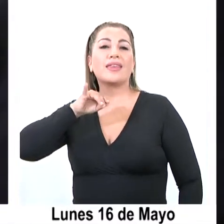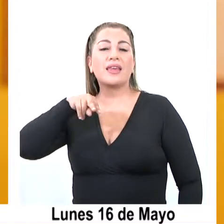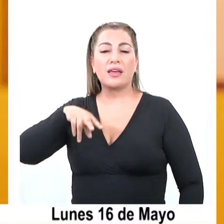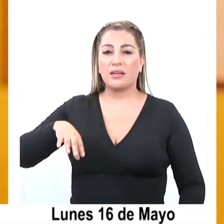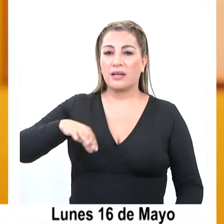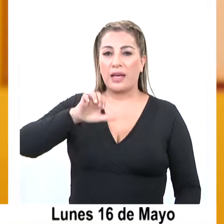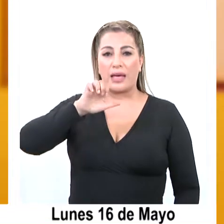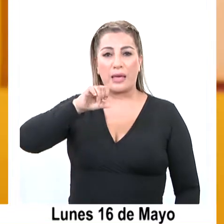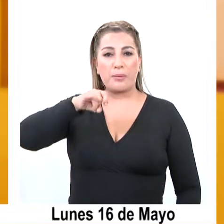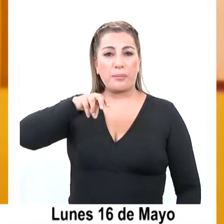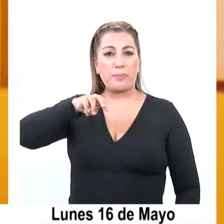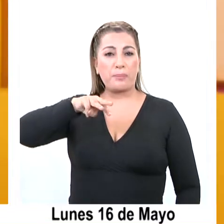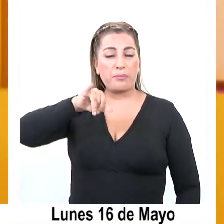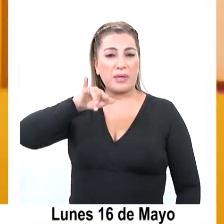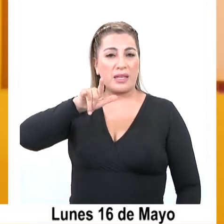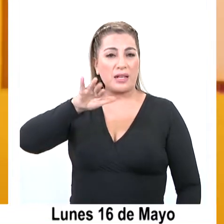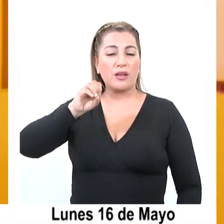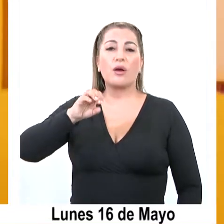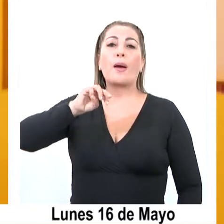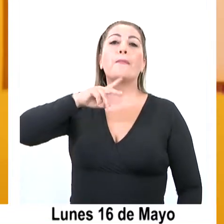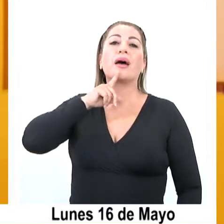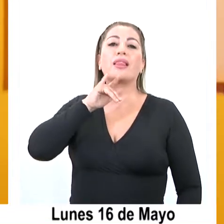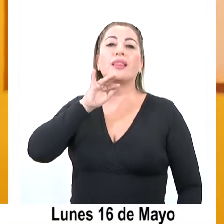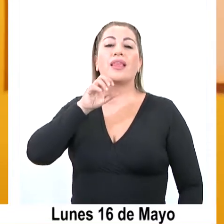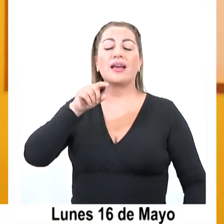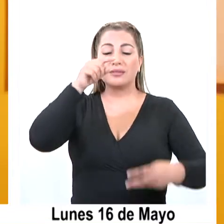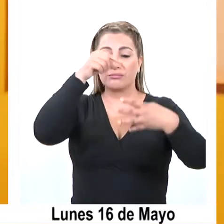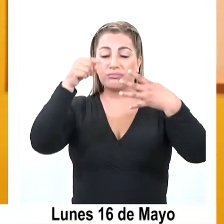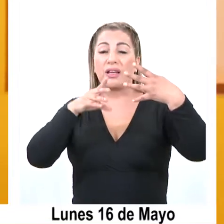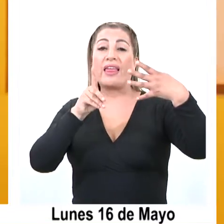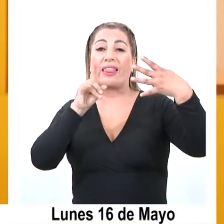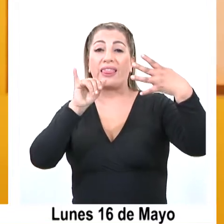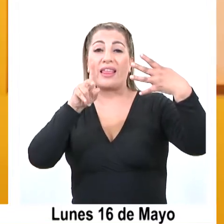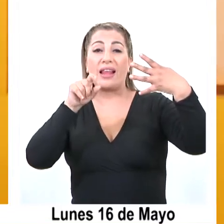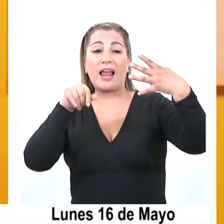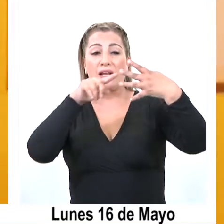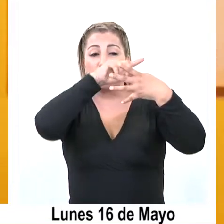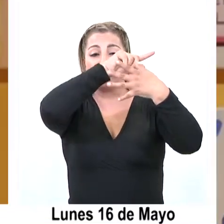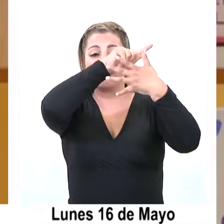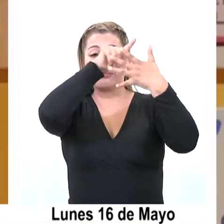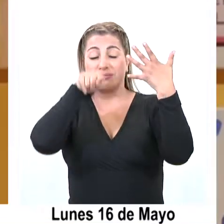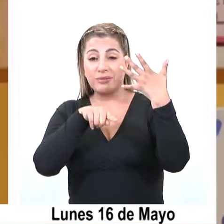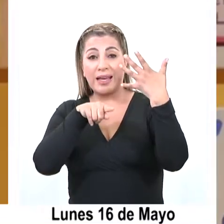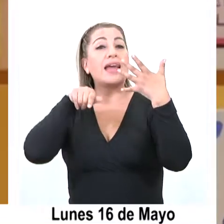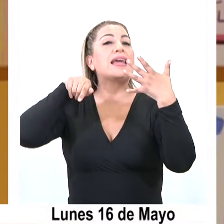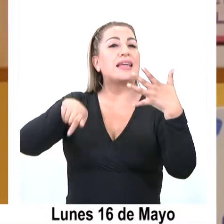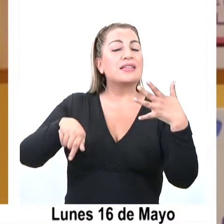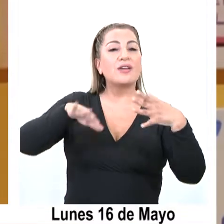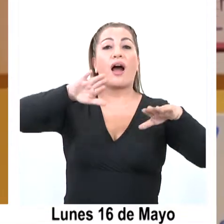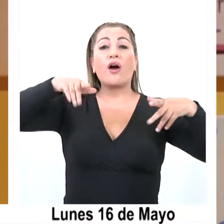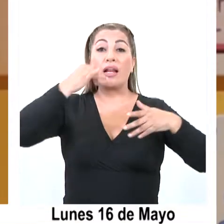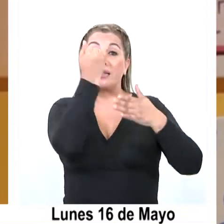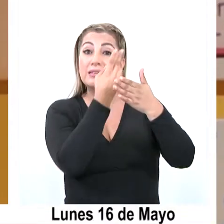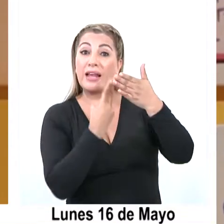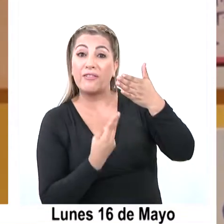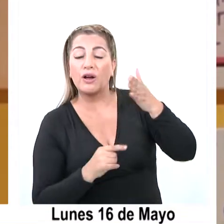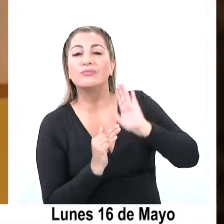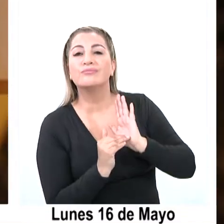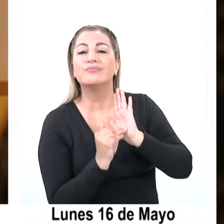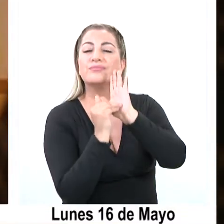Milchio, Esperanza Sola, Matías Ramos y Dylan Rocavado, cuyas obras fueron exhibidas